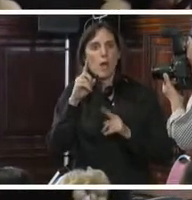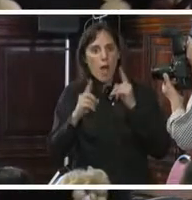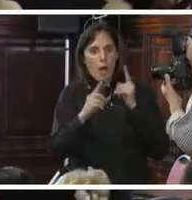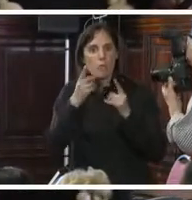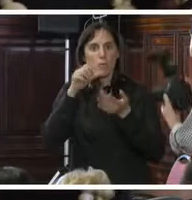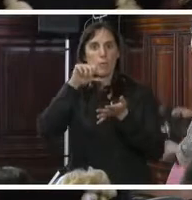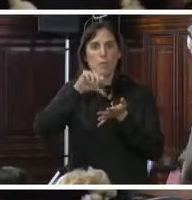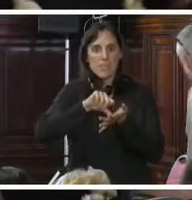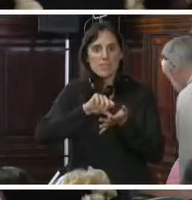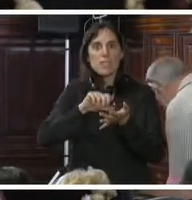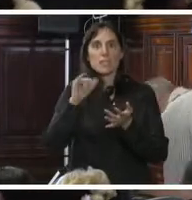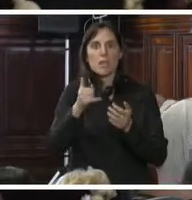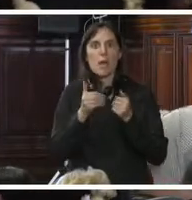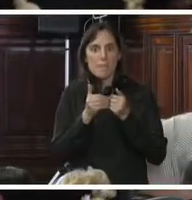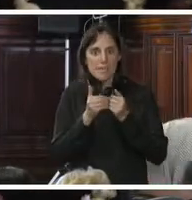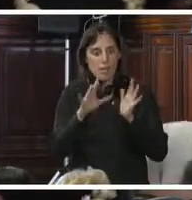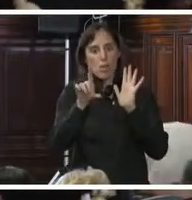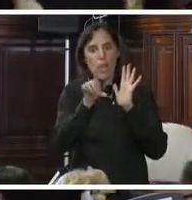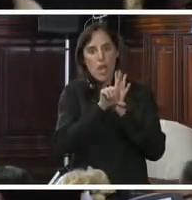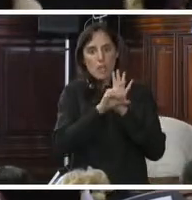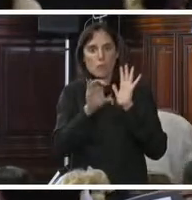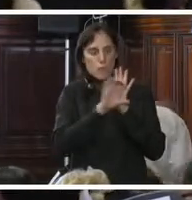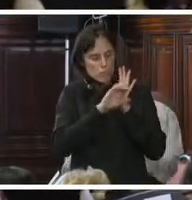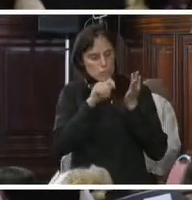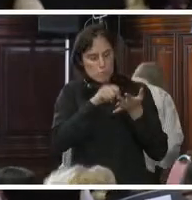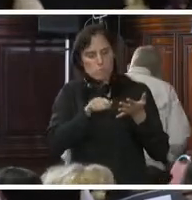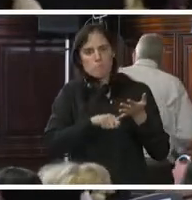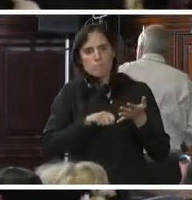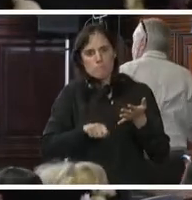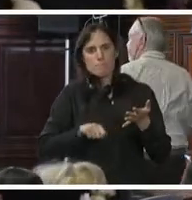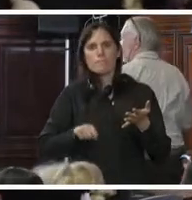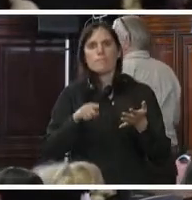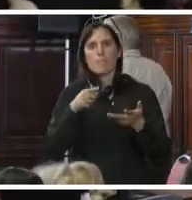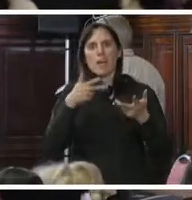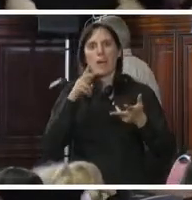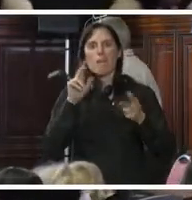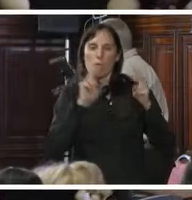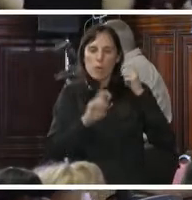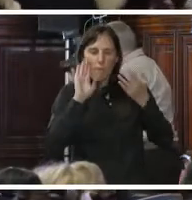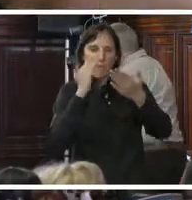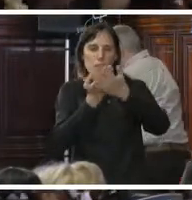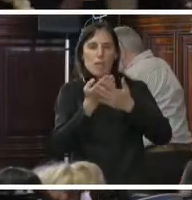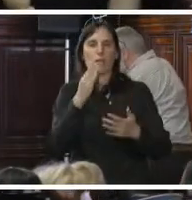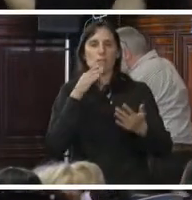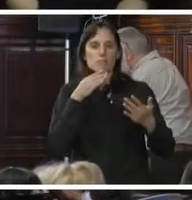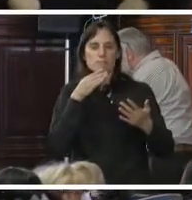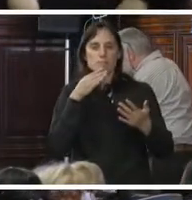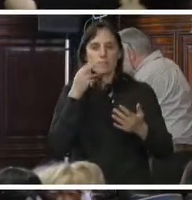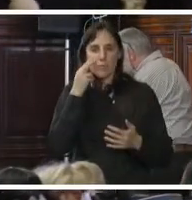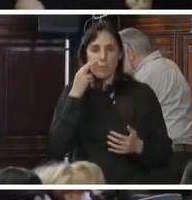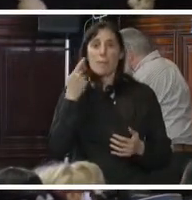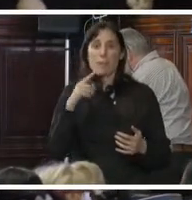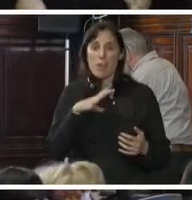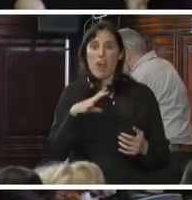de los países han creado marcos institucionales para enfrentar la problemática. Sin embargo, persisten desafíos muy